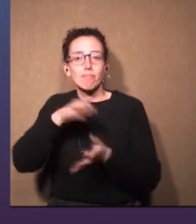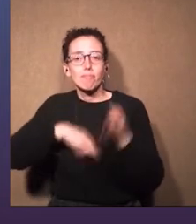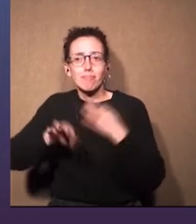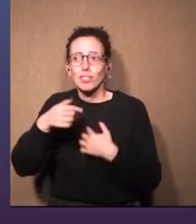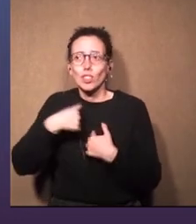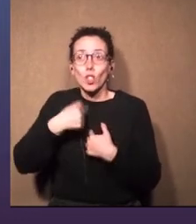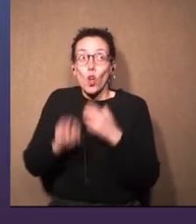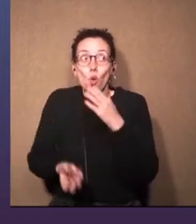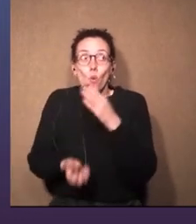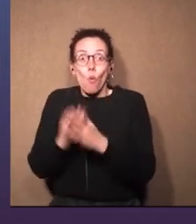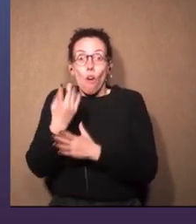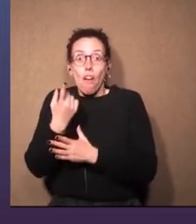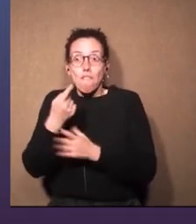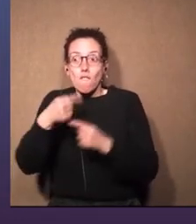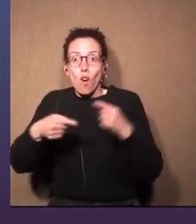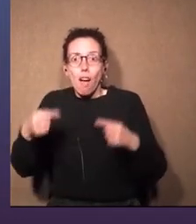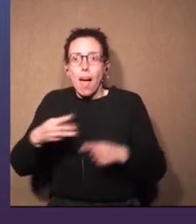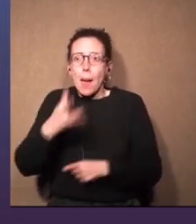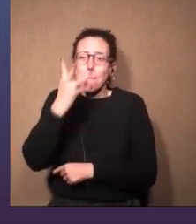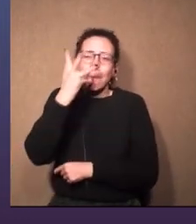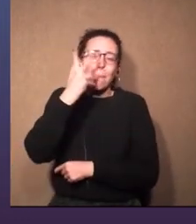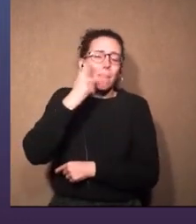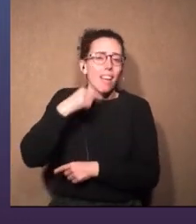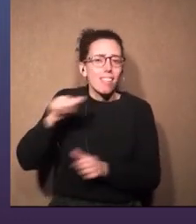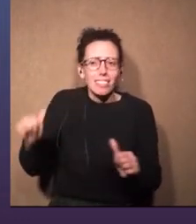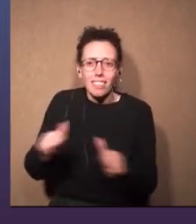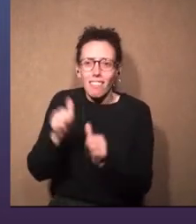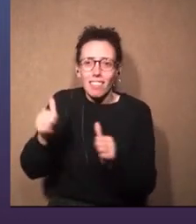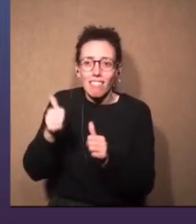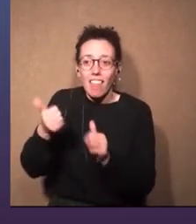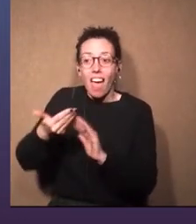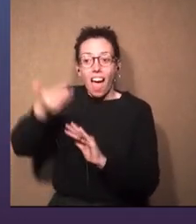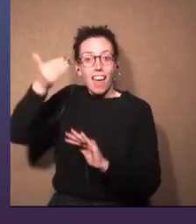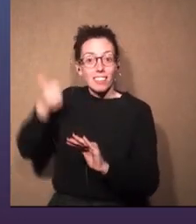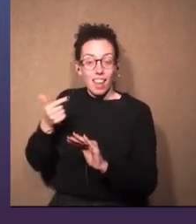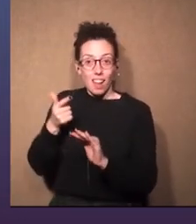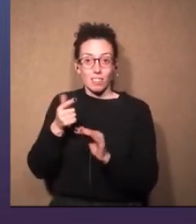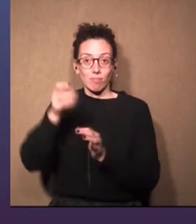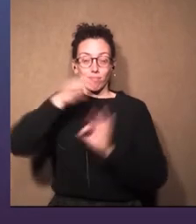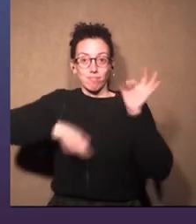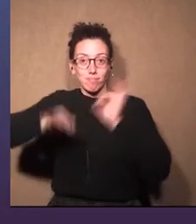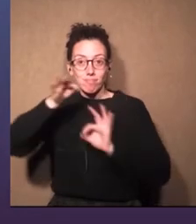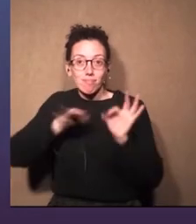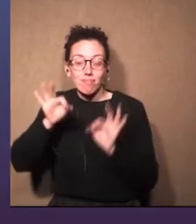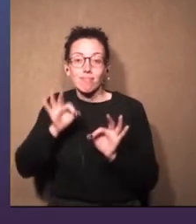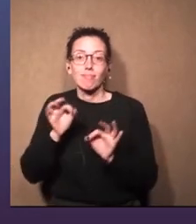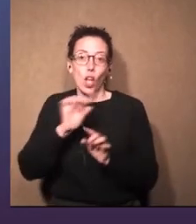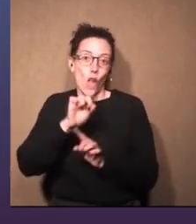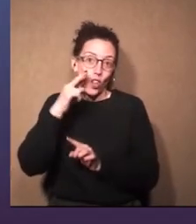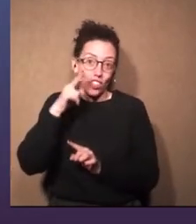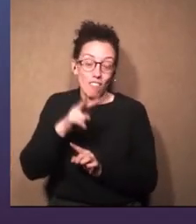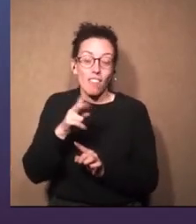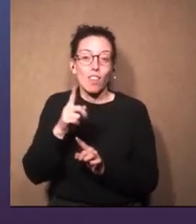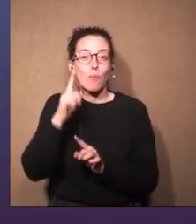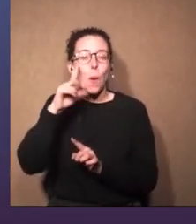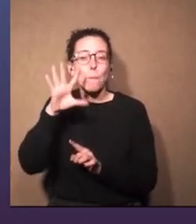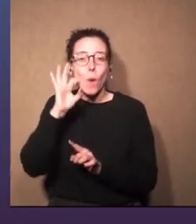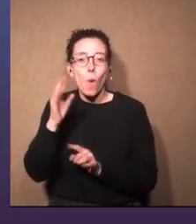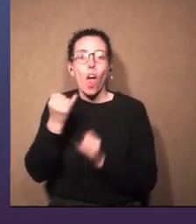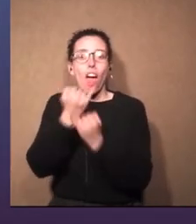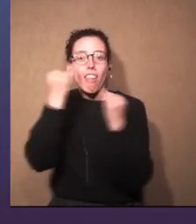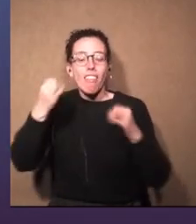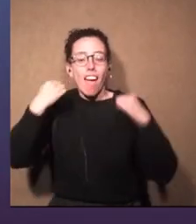y era todo muy nuevo para mí. Me fascinaba la actividad que había detrás de escena. Recuerdo que durante